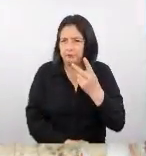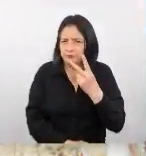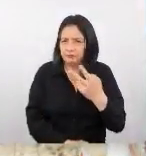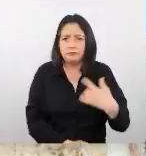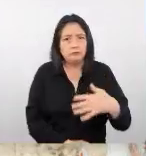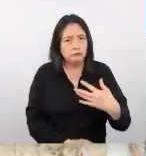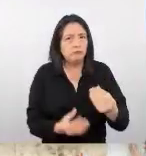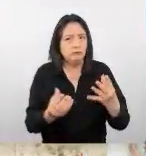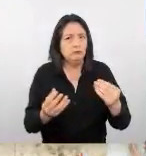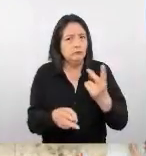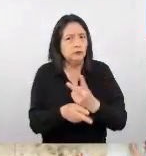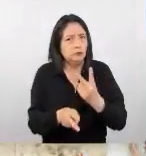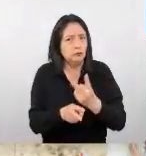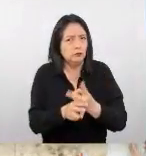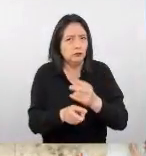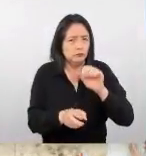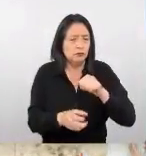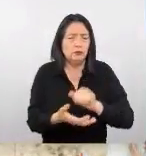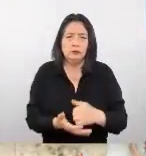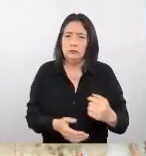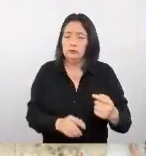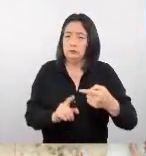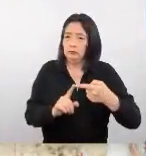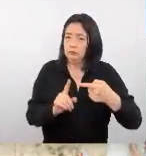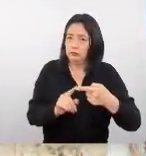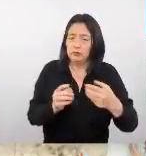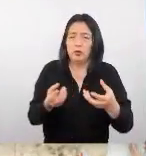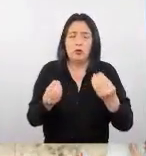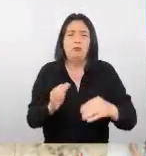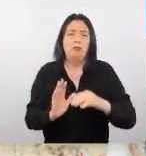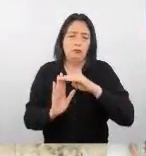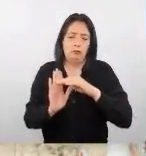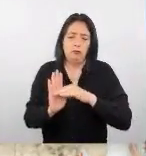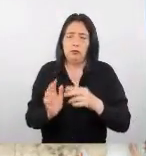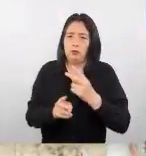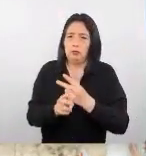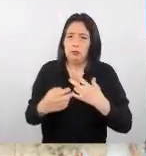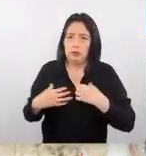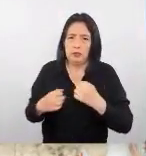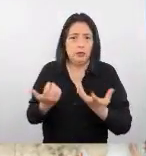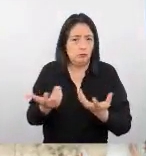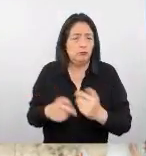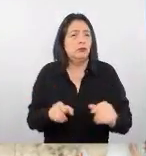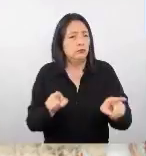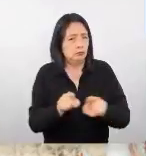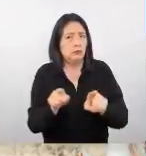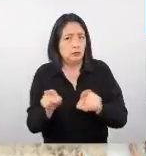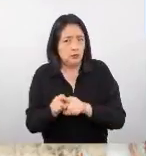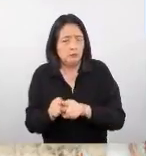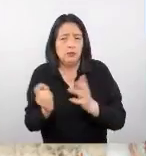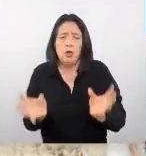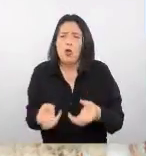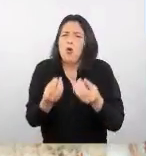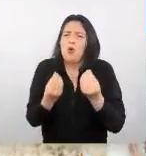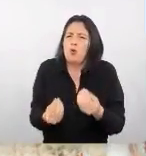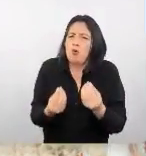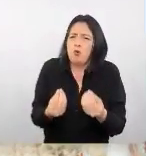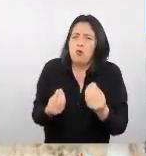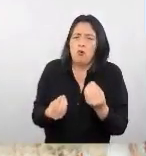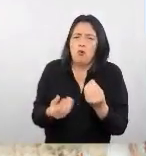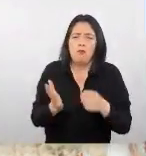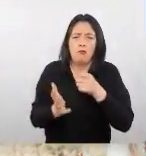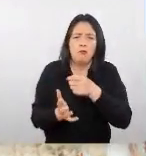cuidado, no solamente con el tema de los protocolos, sino también en la forma en que ellos están